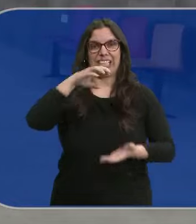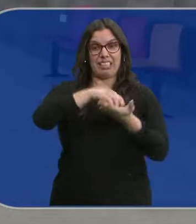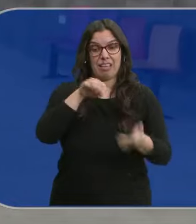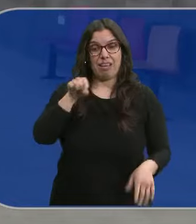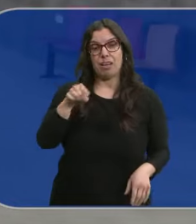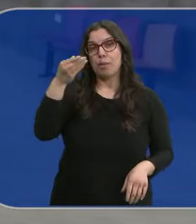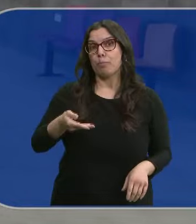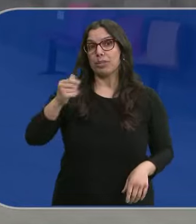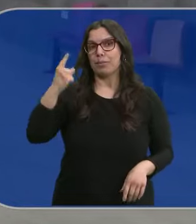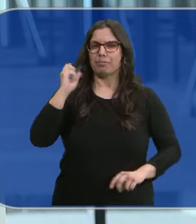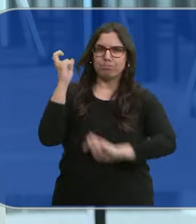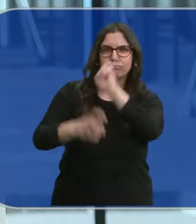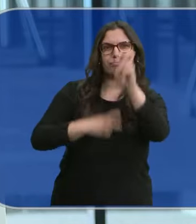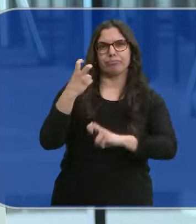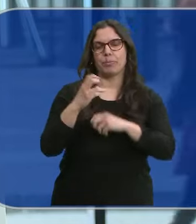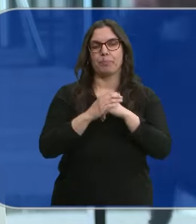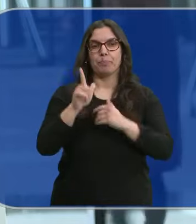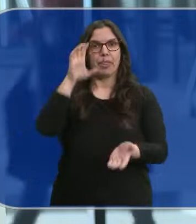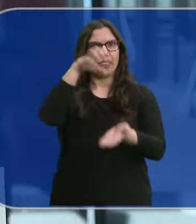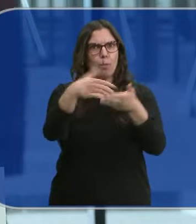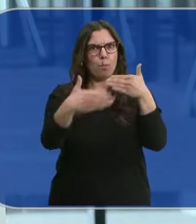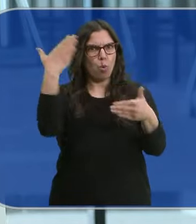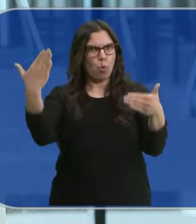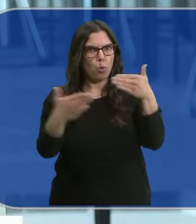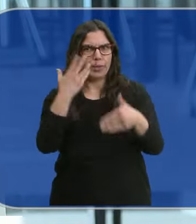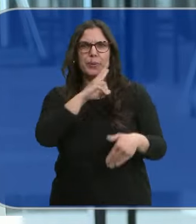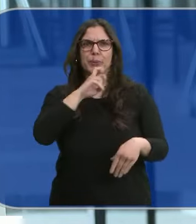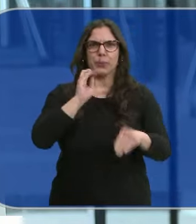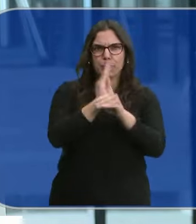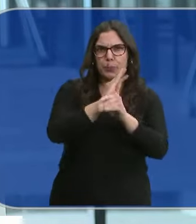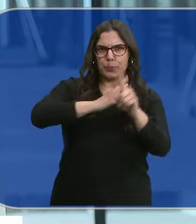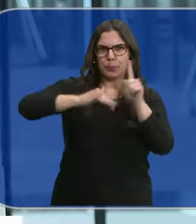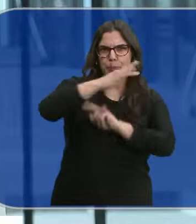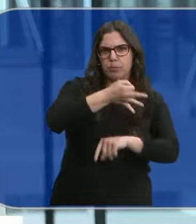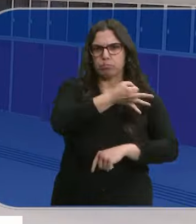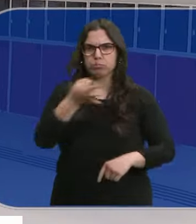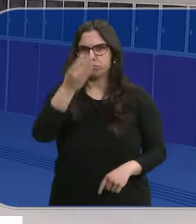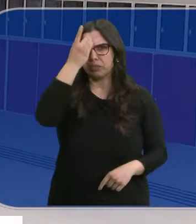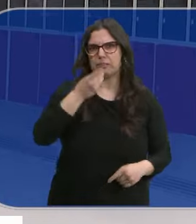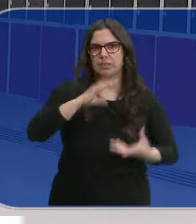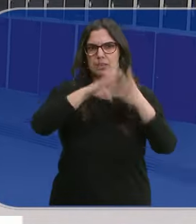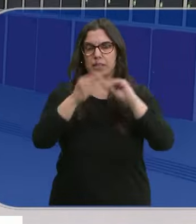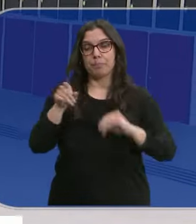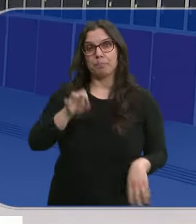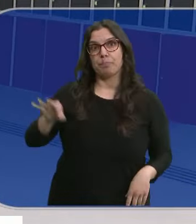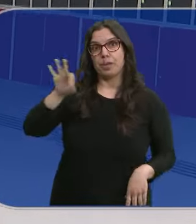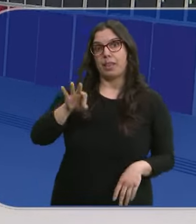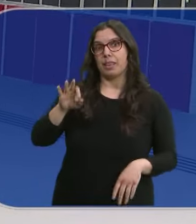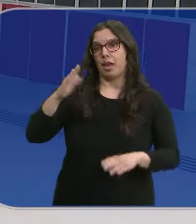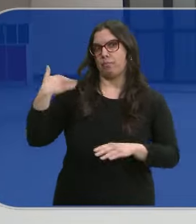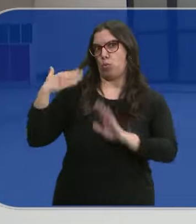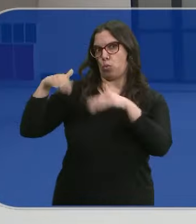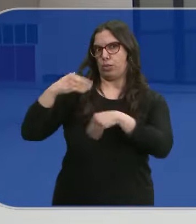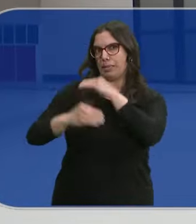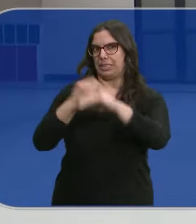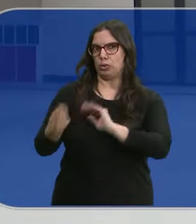importante, está renovada. Son unas instalaciones modernas, sostenibles, eficientes, digitales. La de Palencia es la última obra